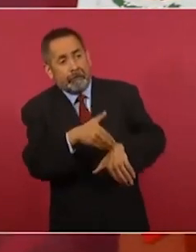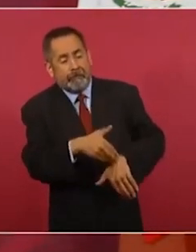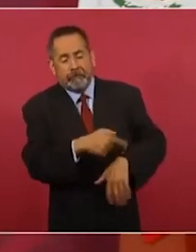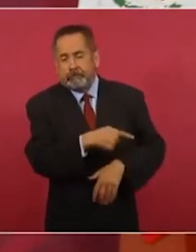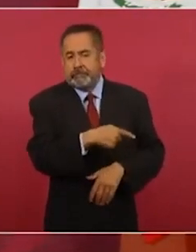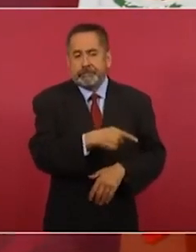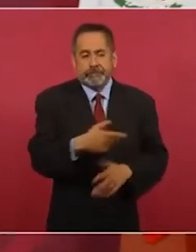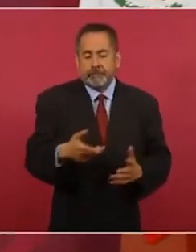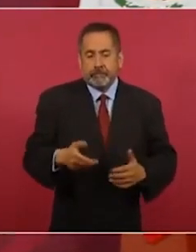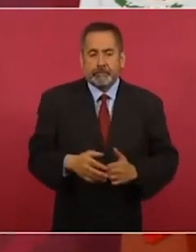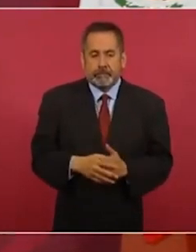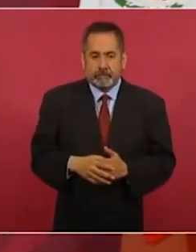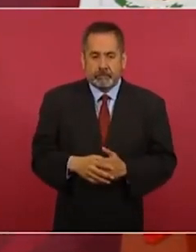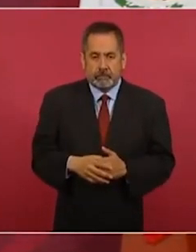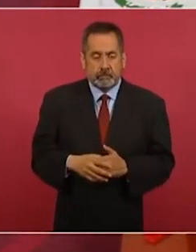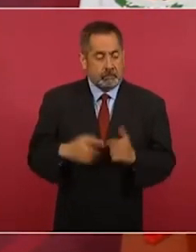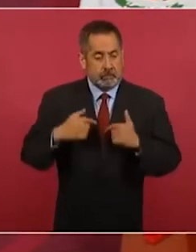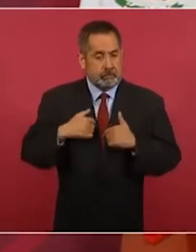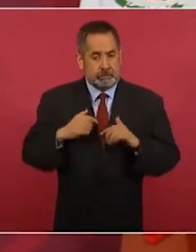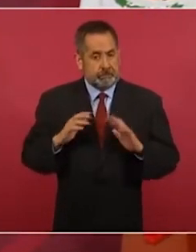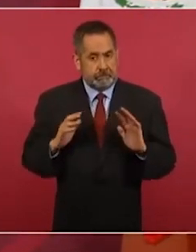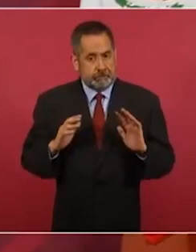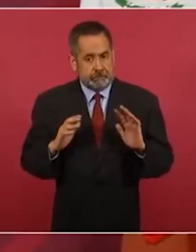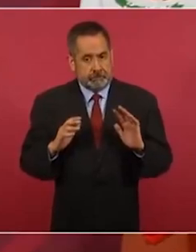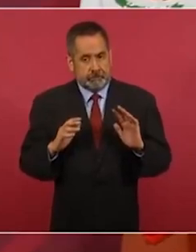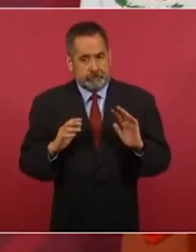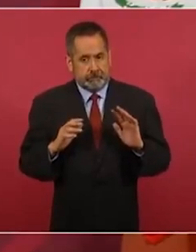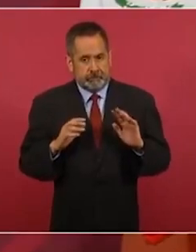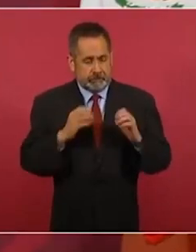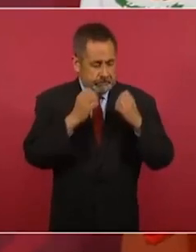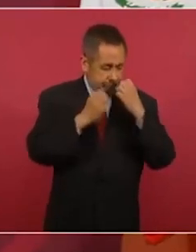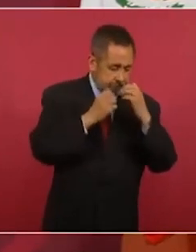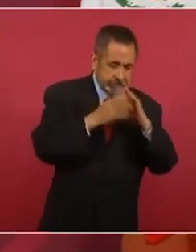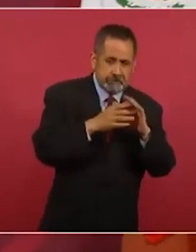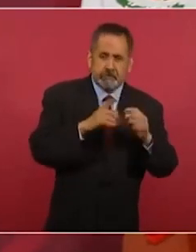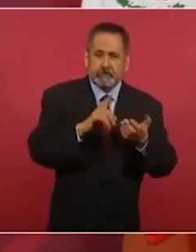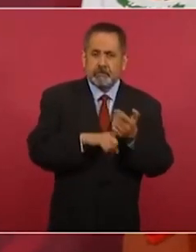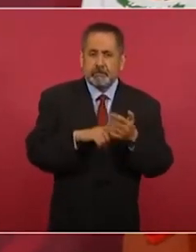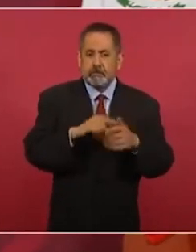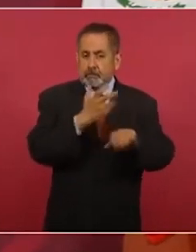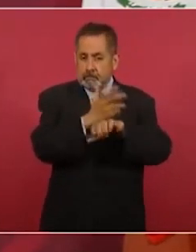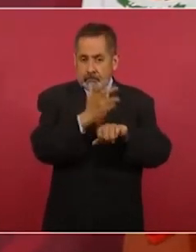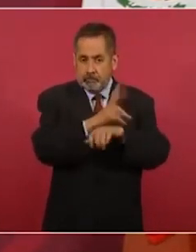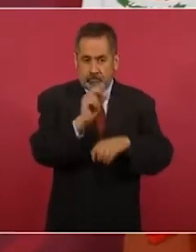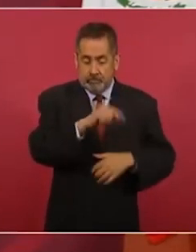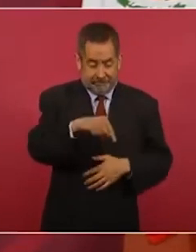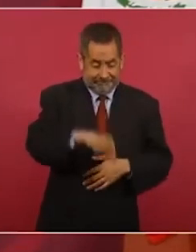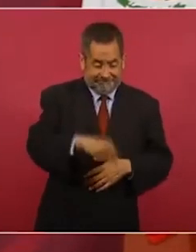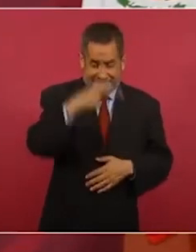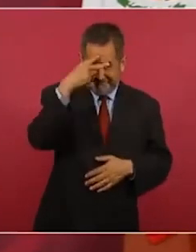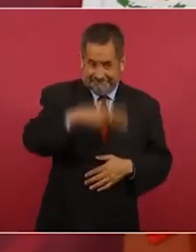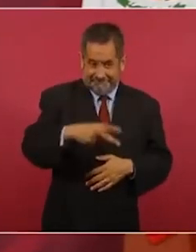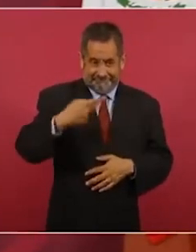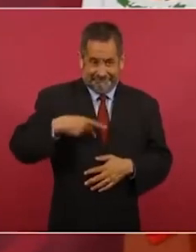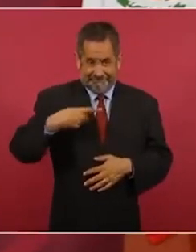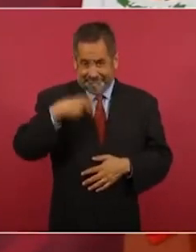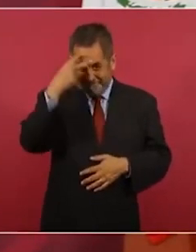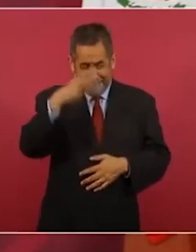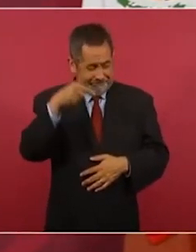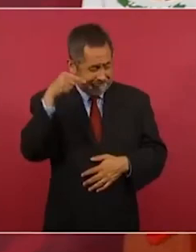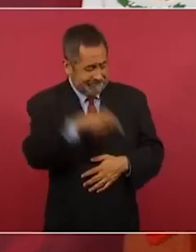no estoy hablando de analistas estadounidenses, no, mexicanos.